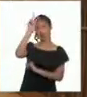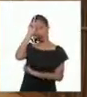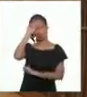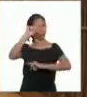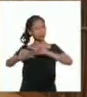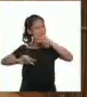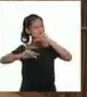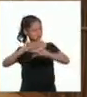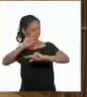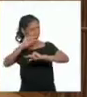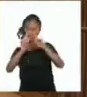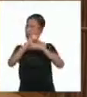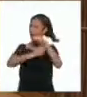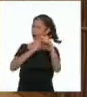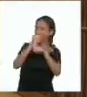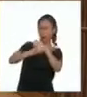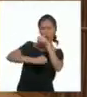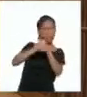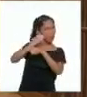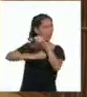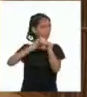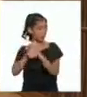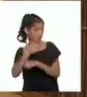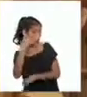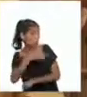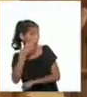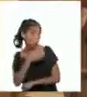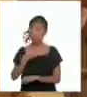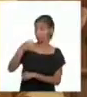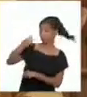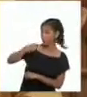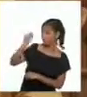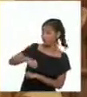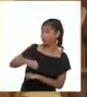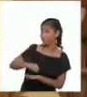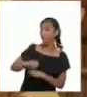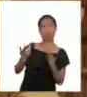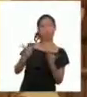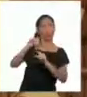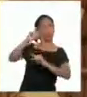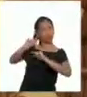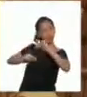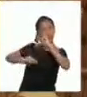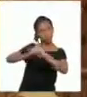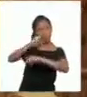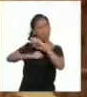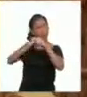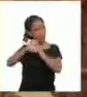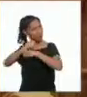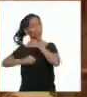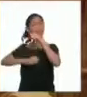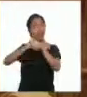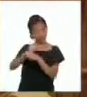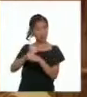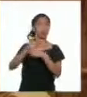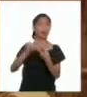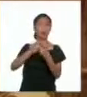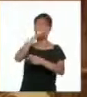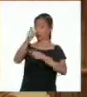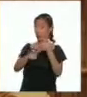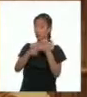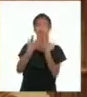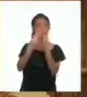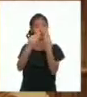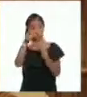un proceso que duró varios años. ¿Verdad? ¡Así es! Fue un proceso de años con el esfuerzo de